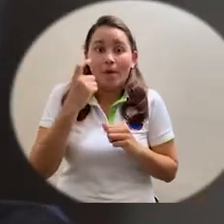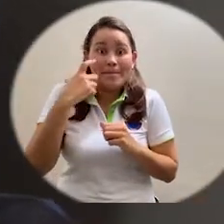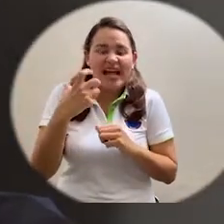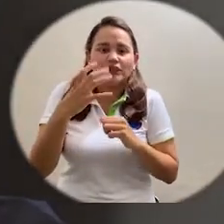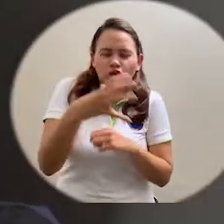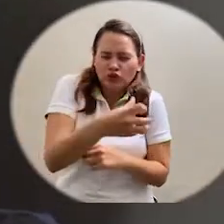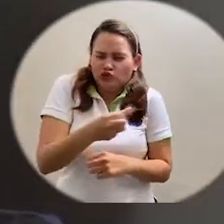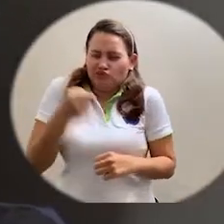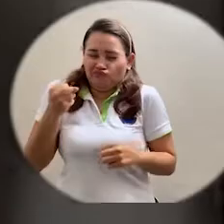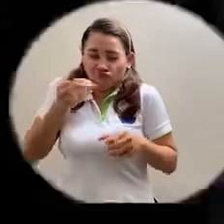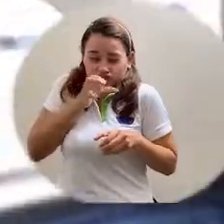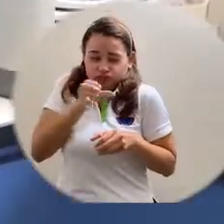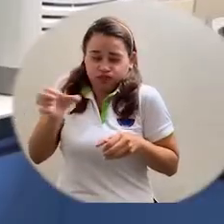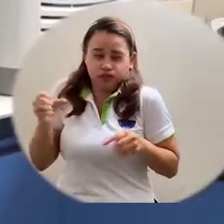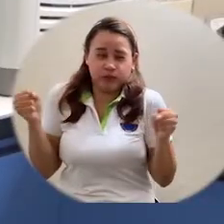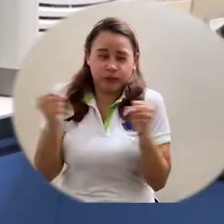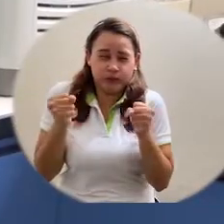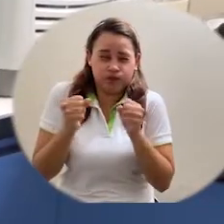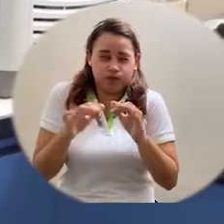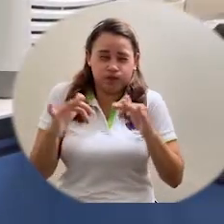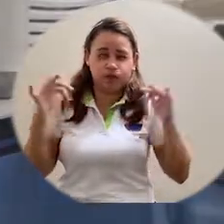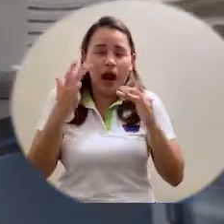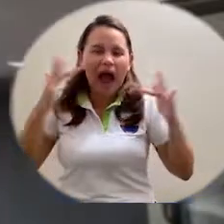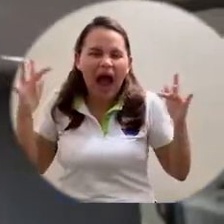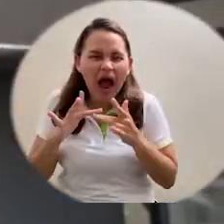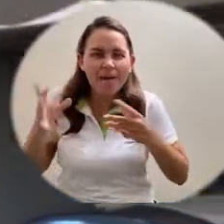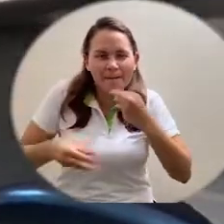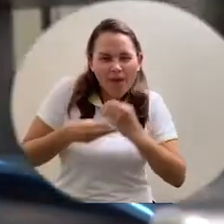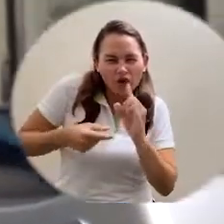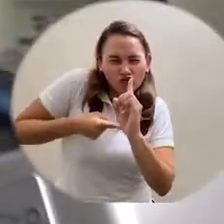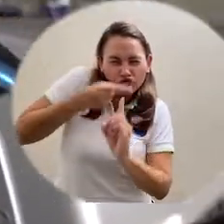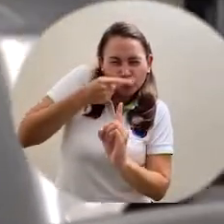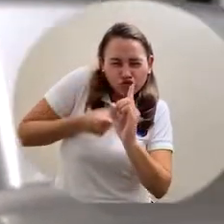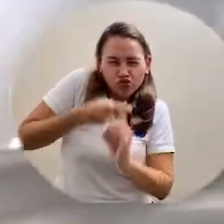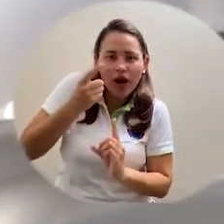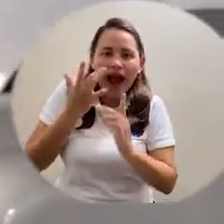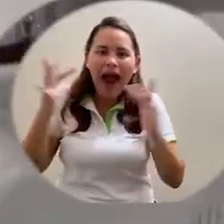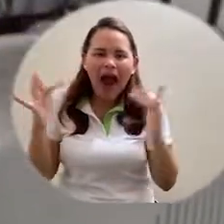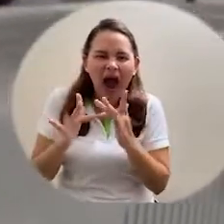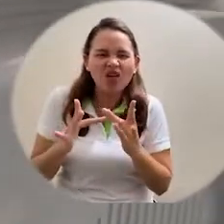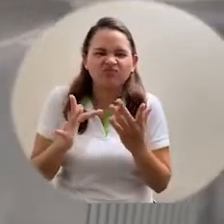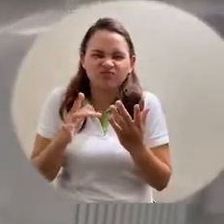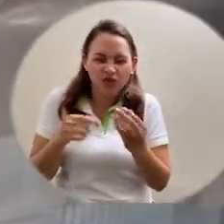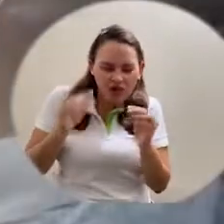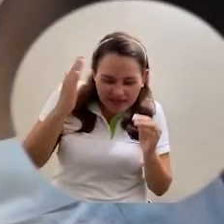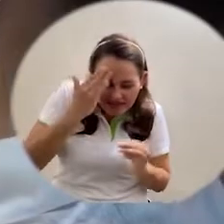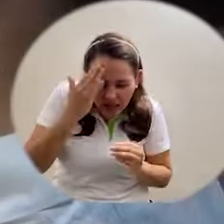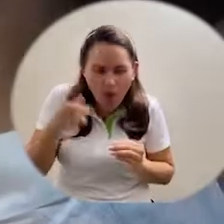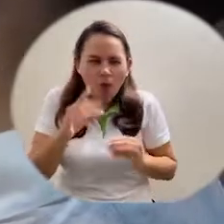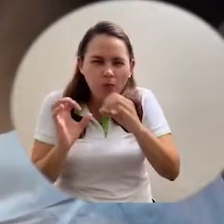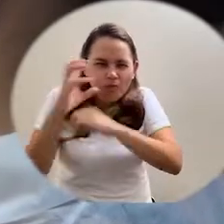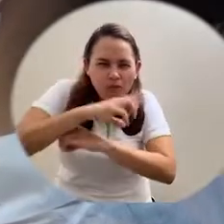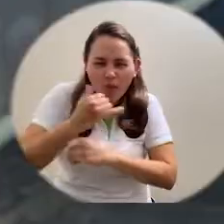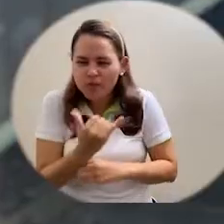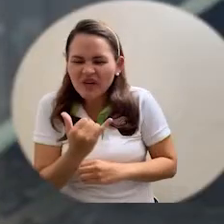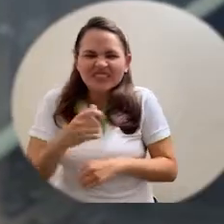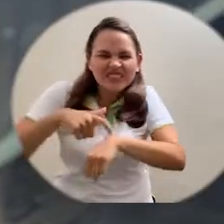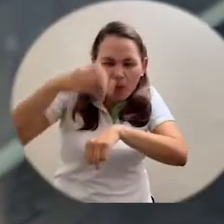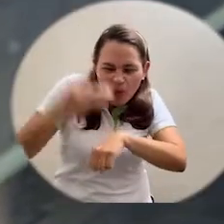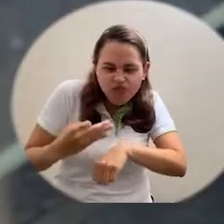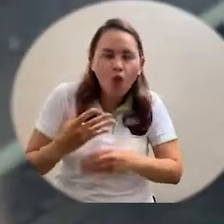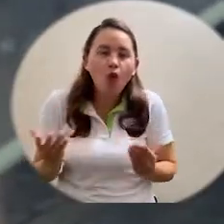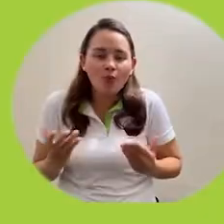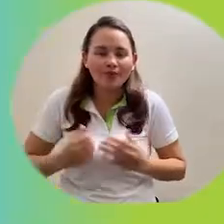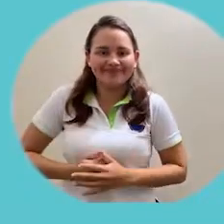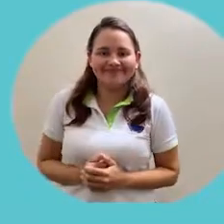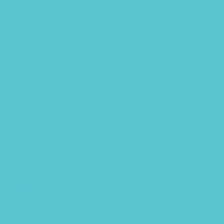60 a 80 grados centígrados y dos termocicladores que tienen la capacidad de identificar la reacción de cadena de la polimerasa en tiempo real